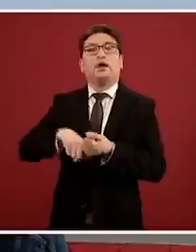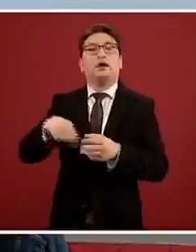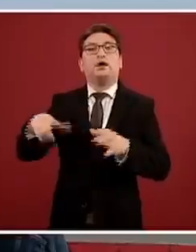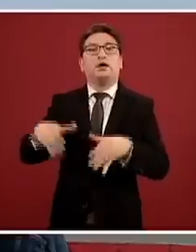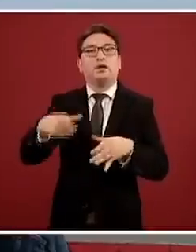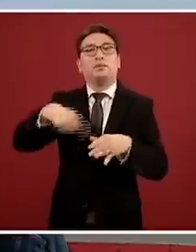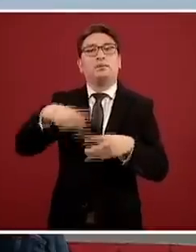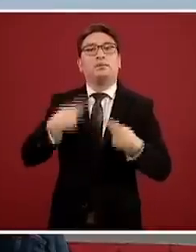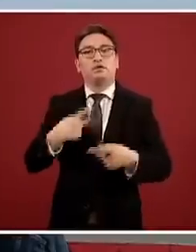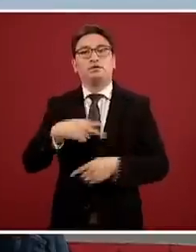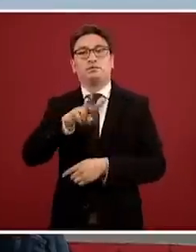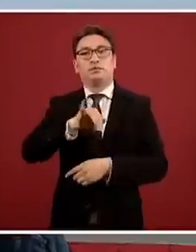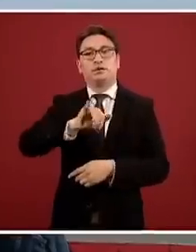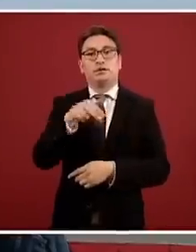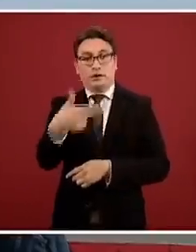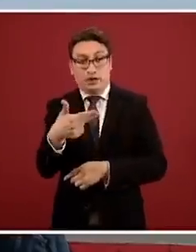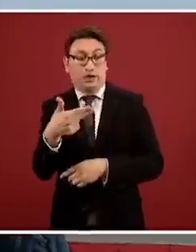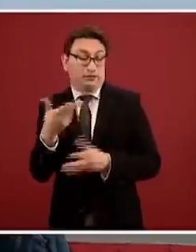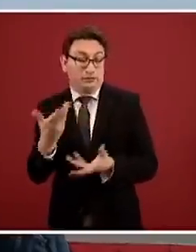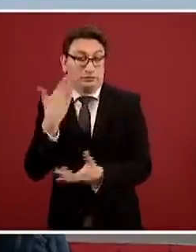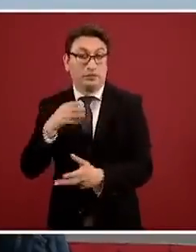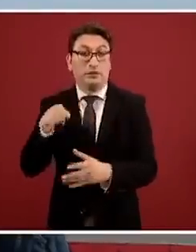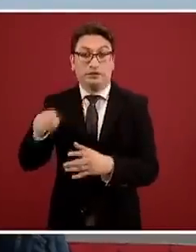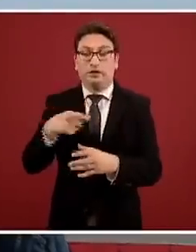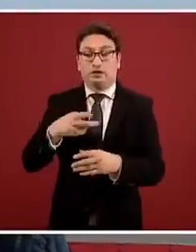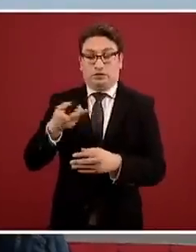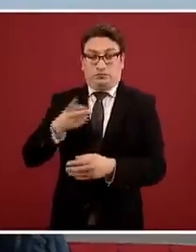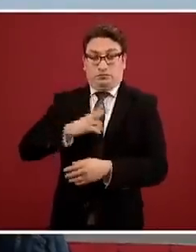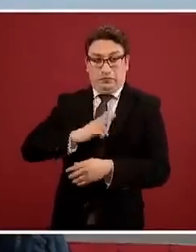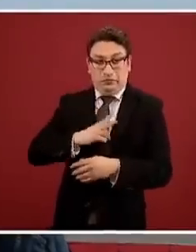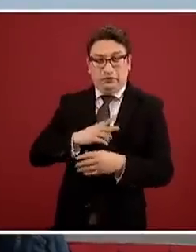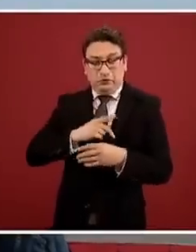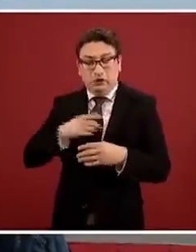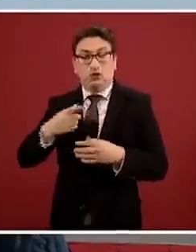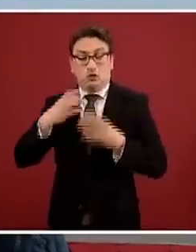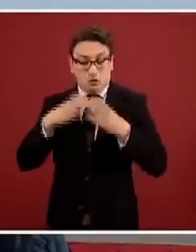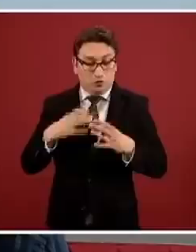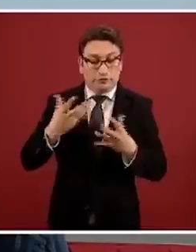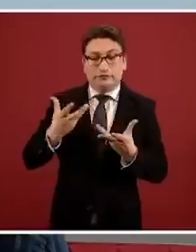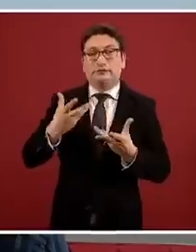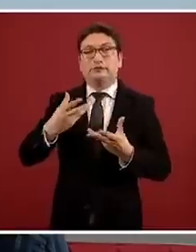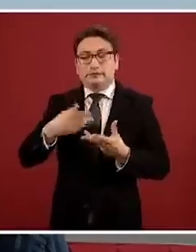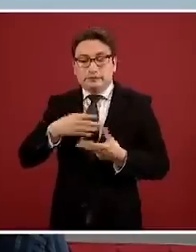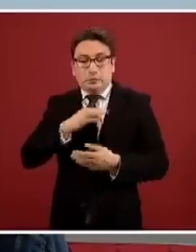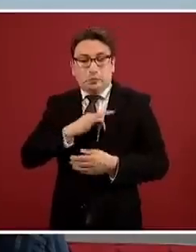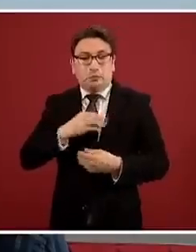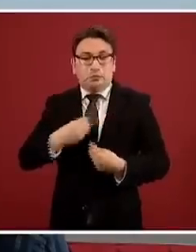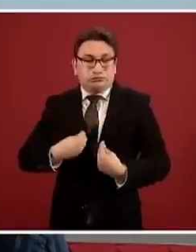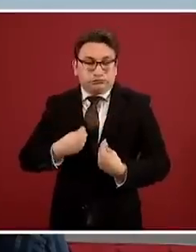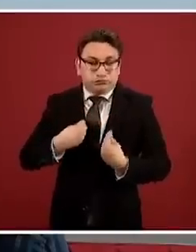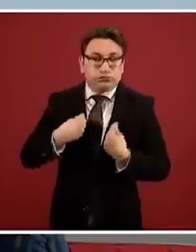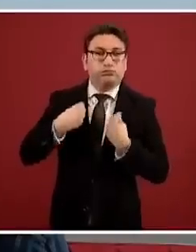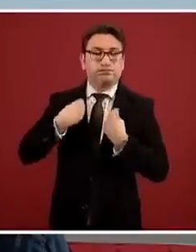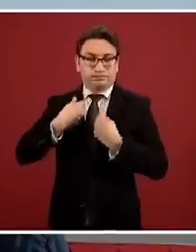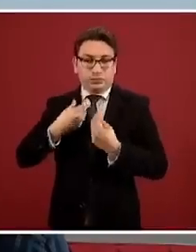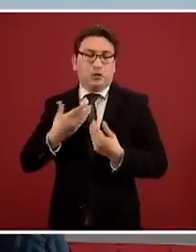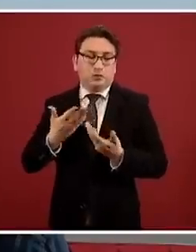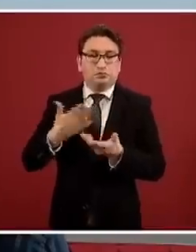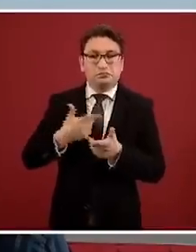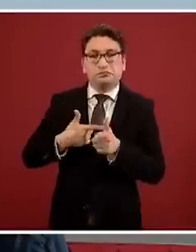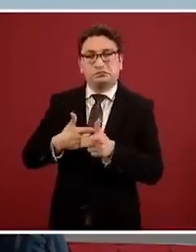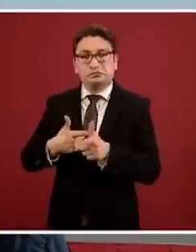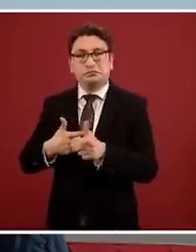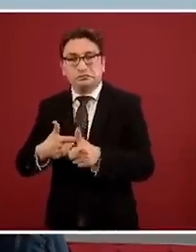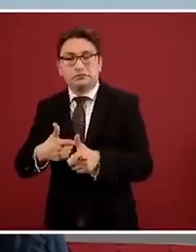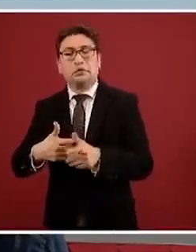El VIH, el virus de la inmunodeficiencia humana, es un virus que se puede sobrellevar, se puede vivir perfectamente con él, se puede tener una